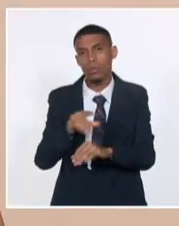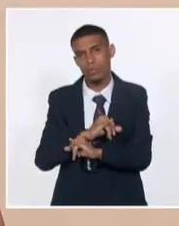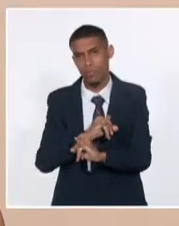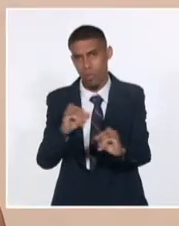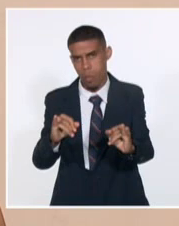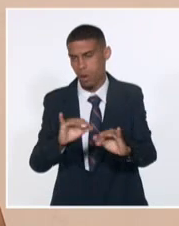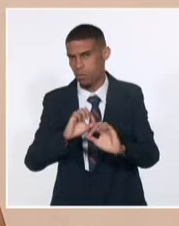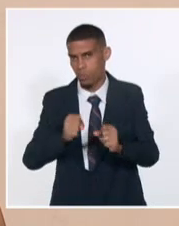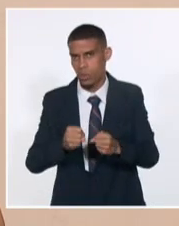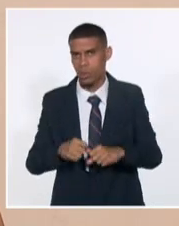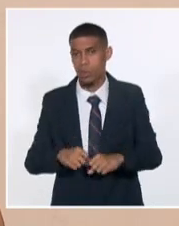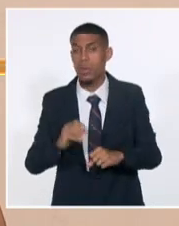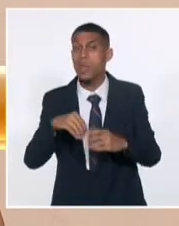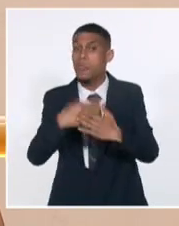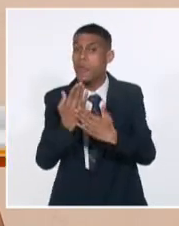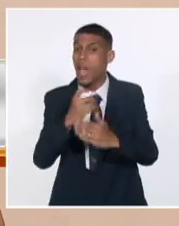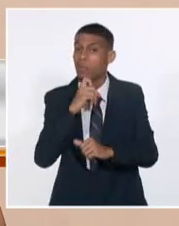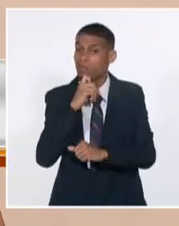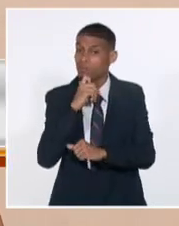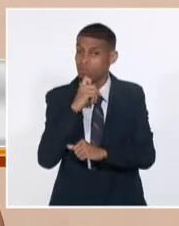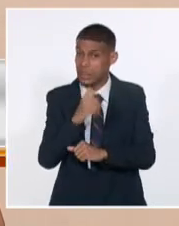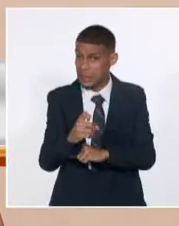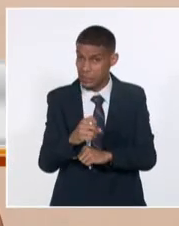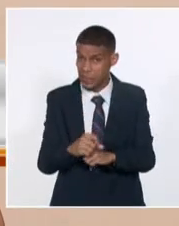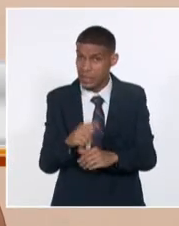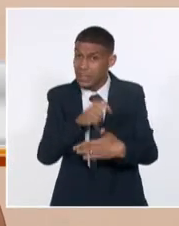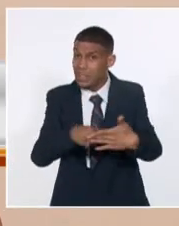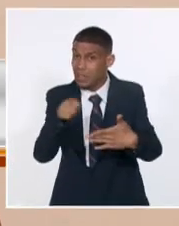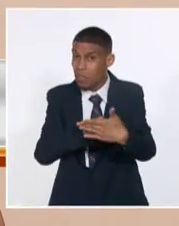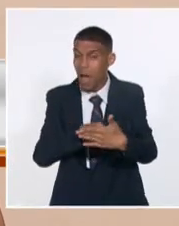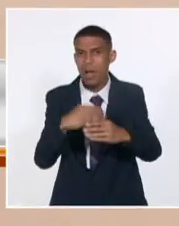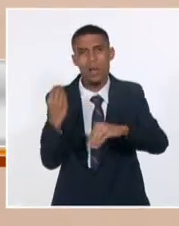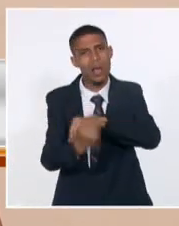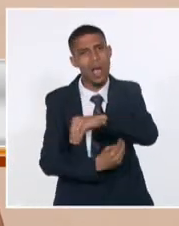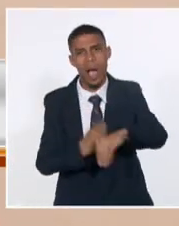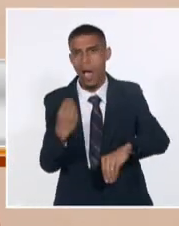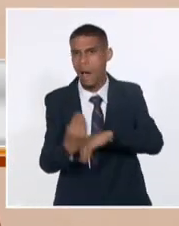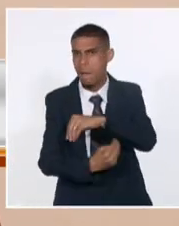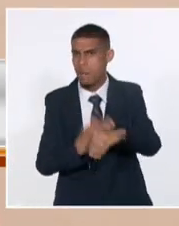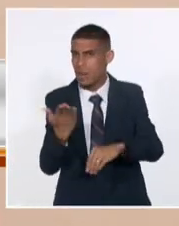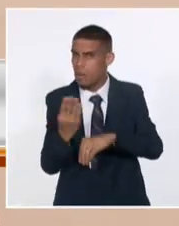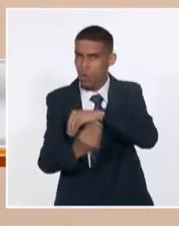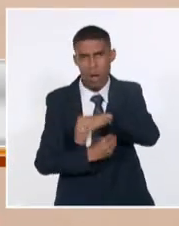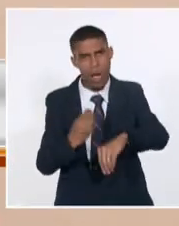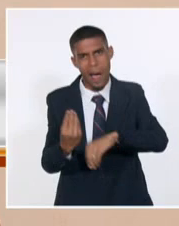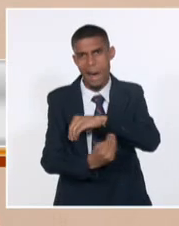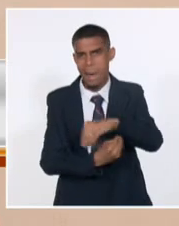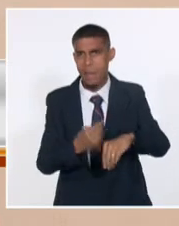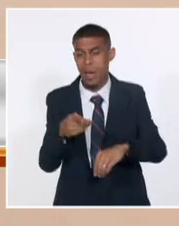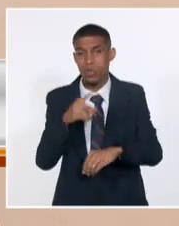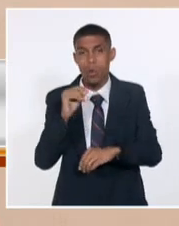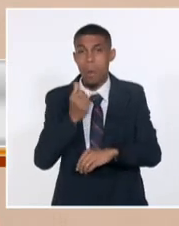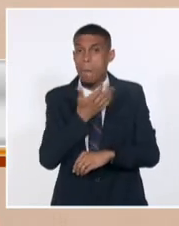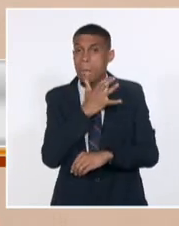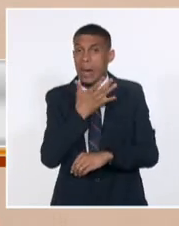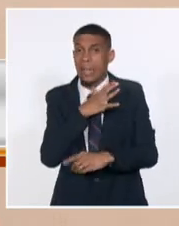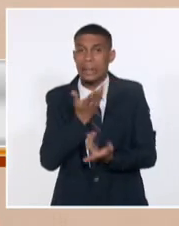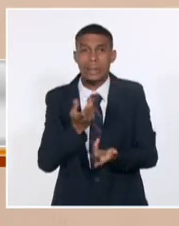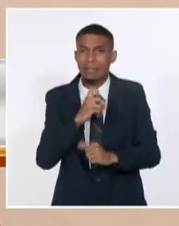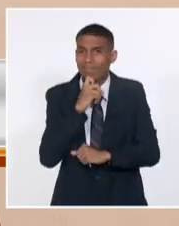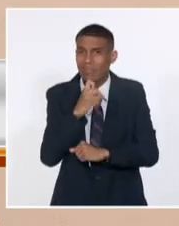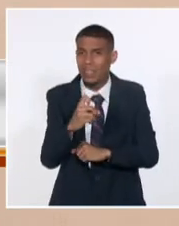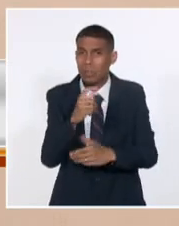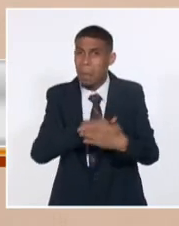un día muy complicado, las agendas se revolucionaron a décimas de segundos. Aquello fue una verdadera locura desde el punto de vista del plan